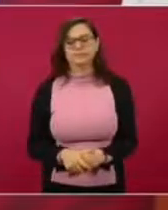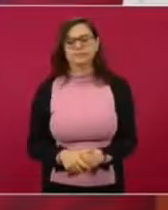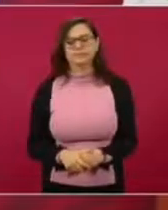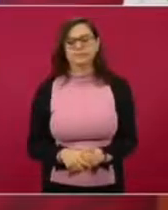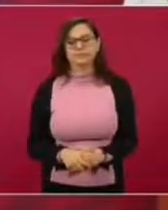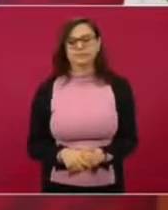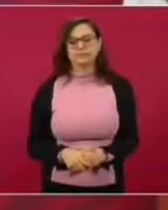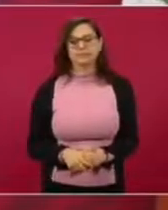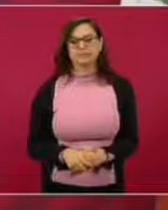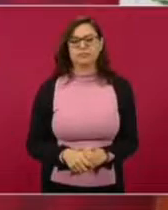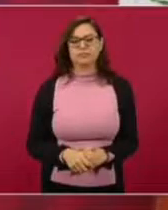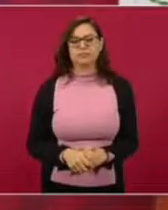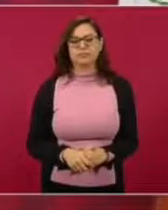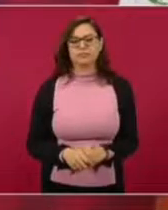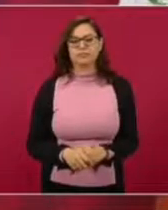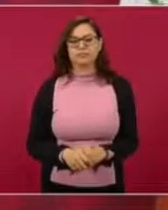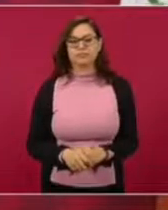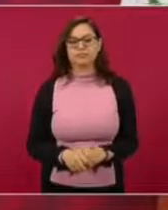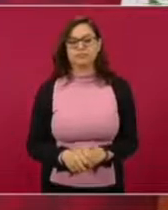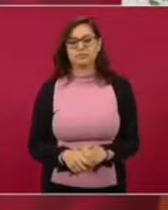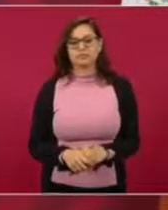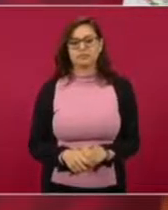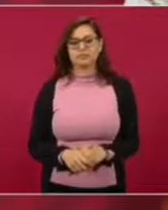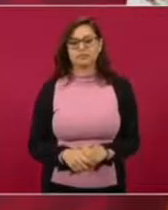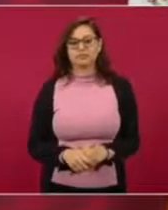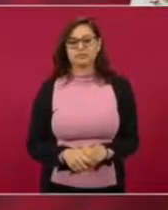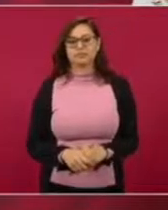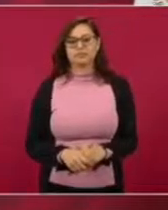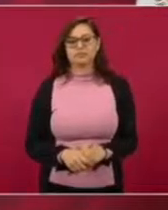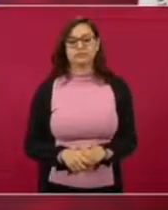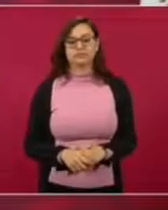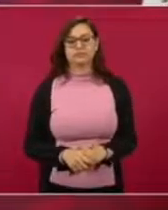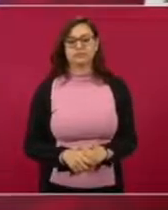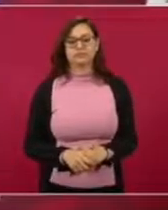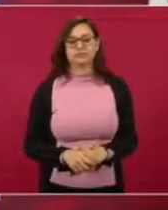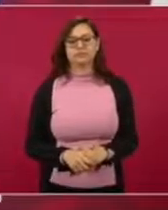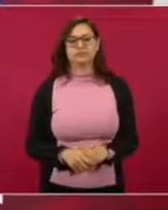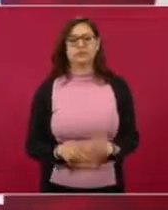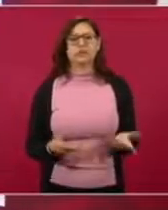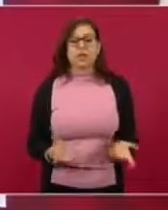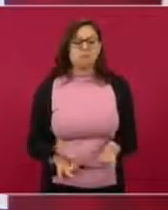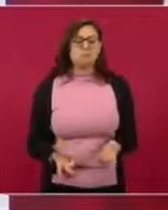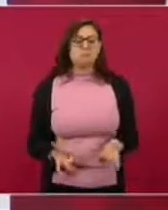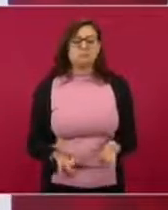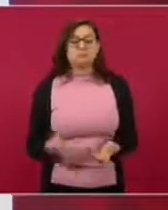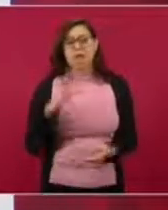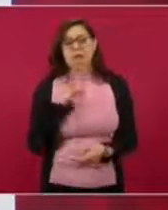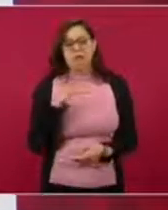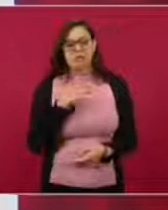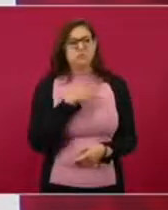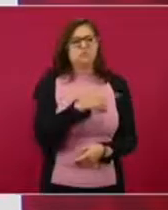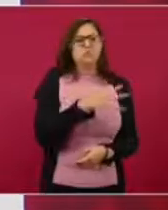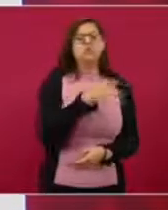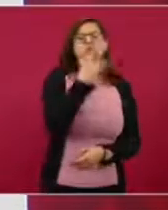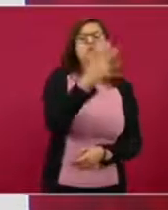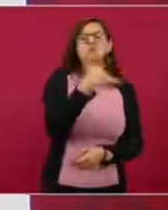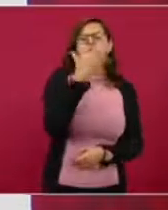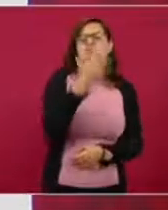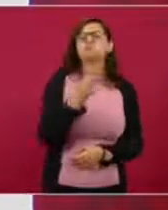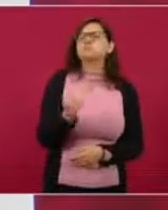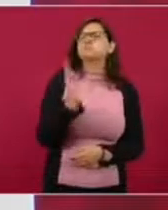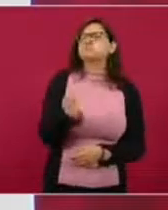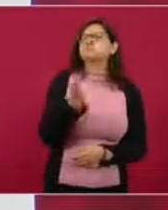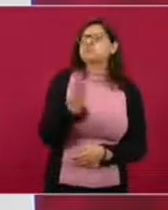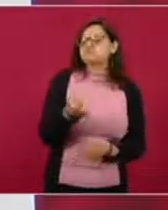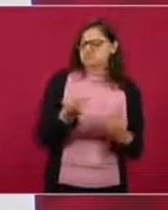O unos corruptos cínicos y otros